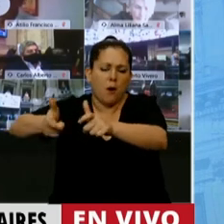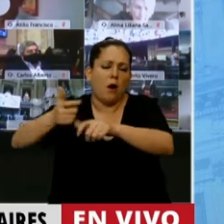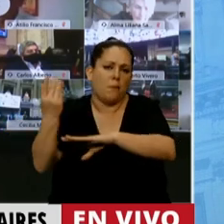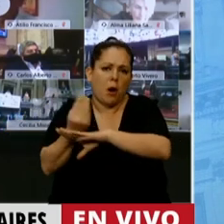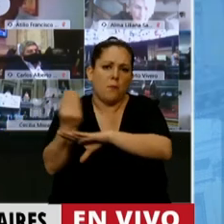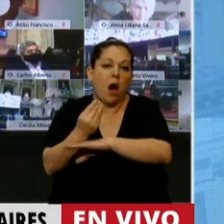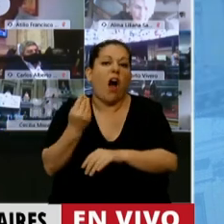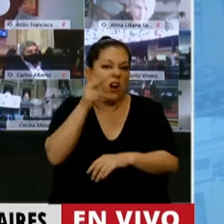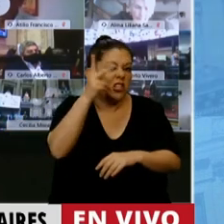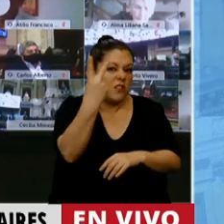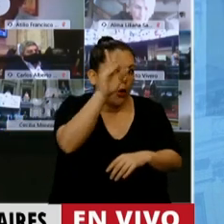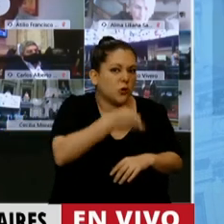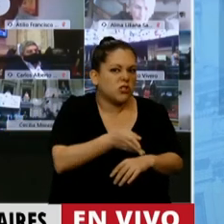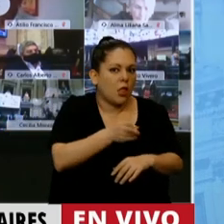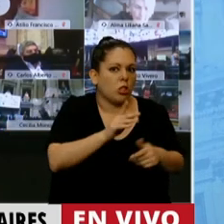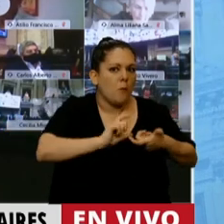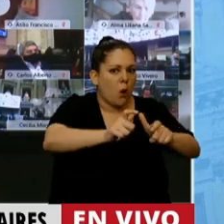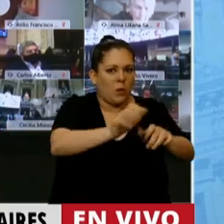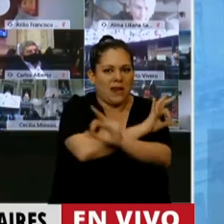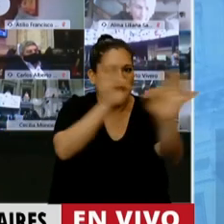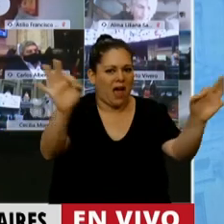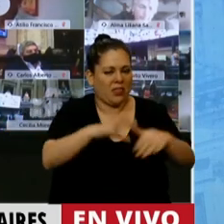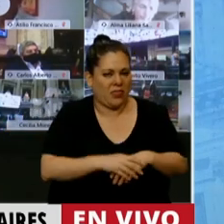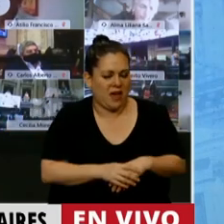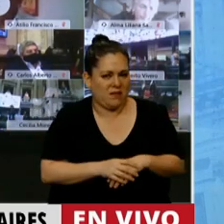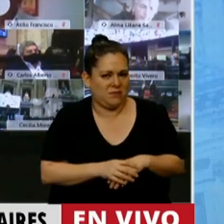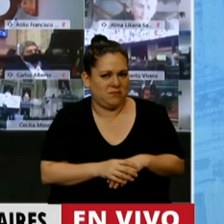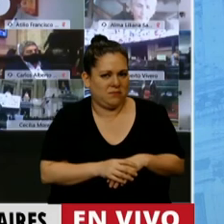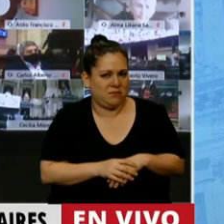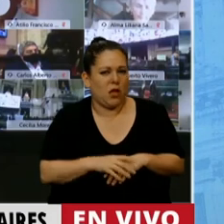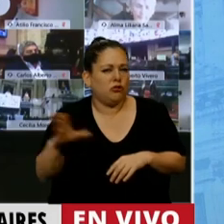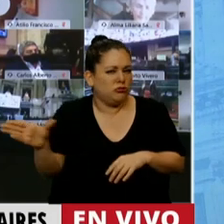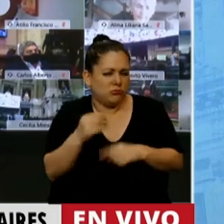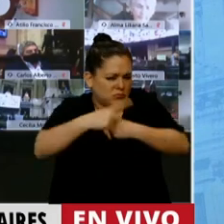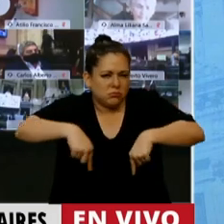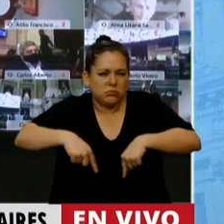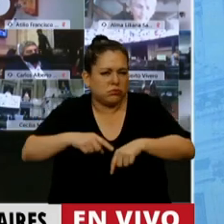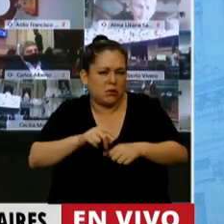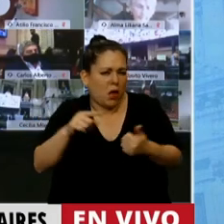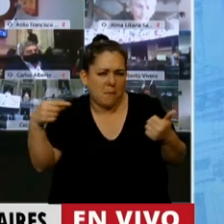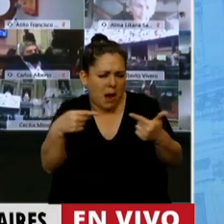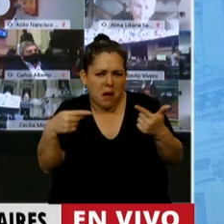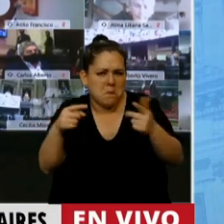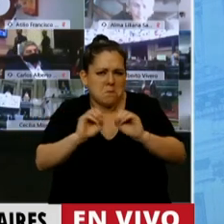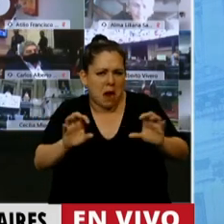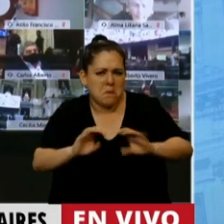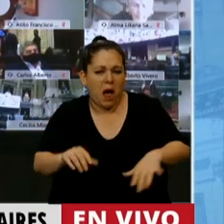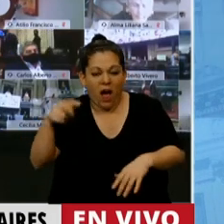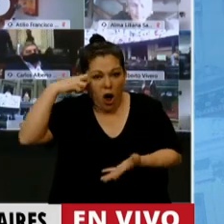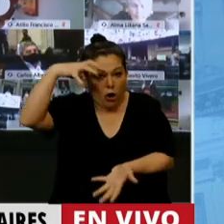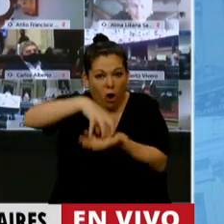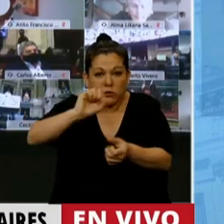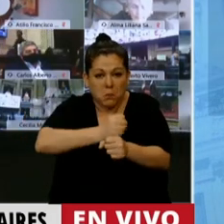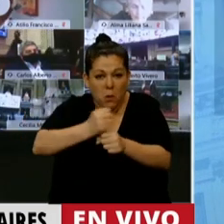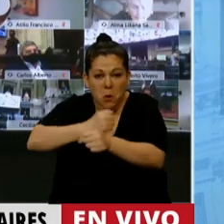% móvil, nada. De reponer los aportes patronales que se han ido eliminando, todo lo contrario, todo lo que se ha votado en este Congreso este año han